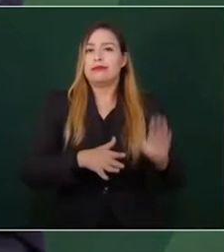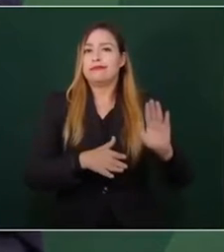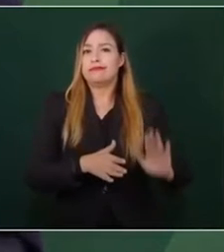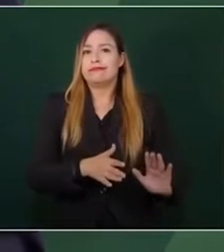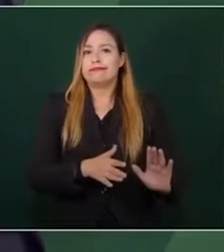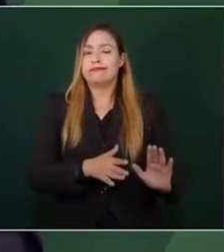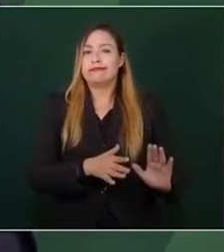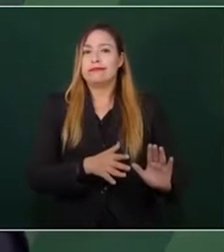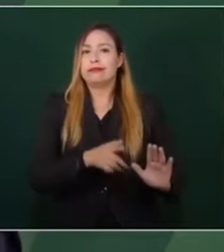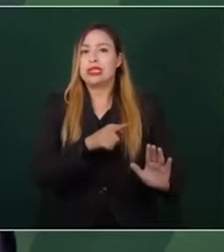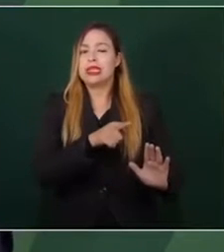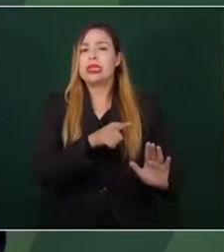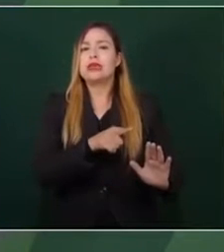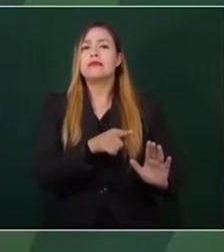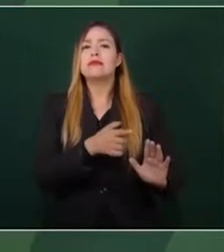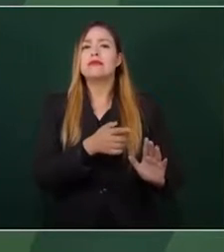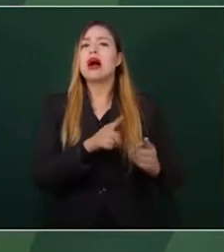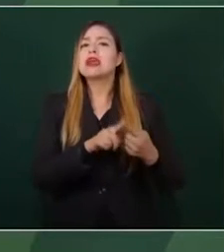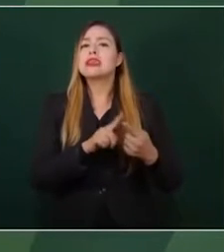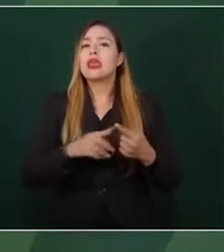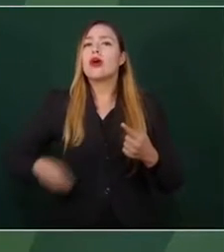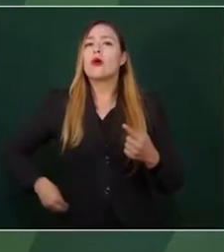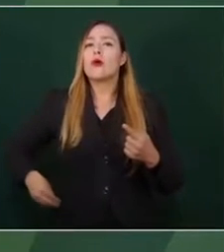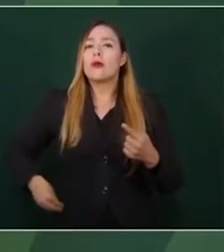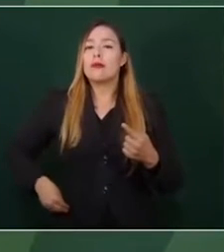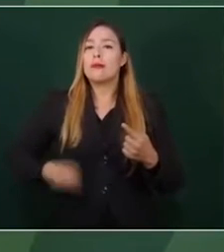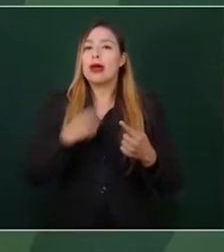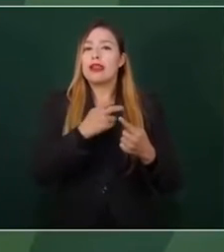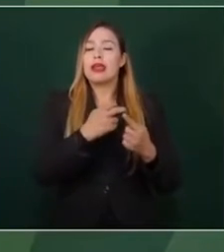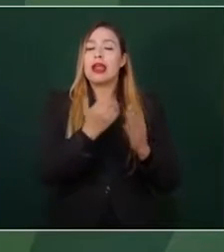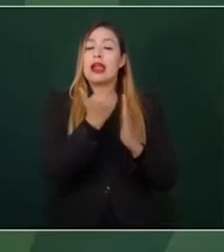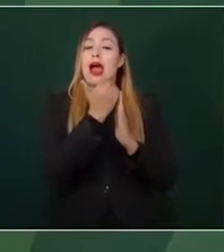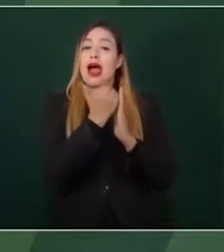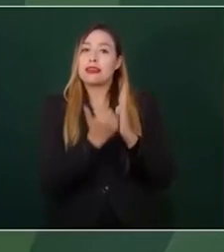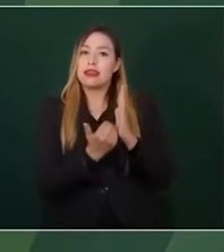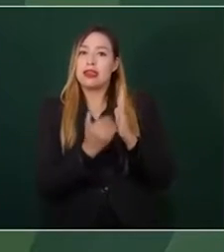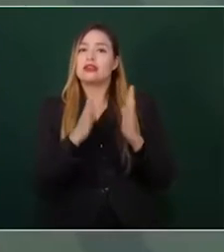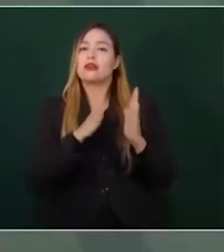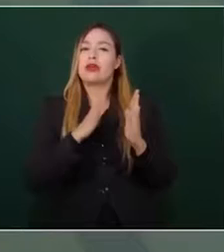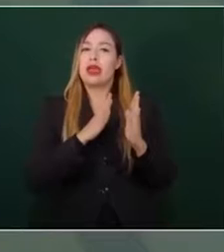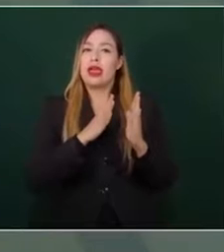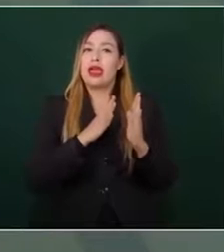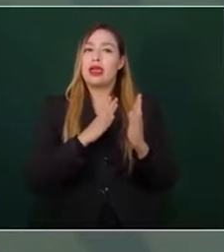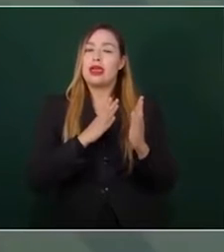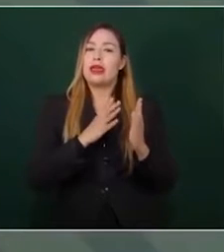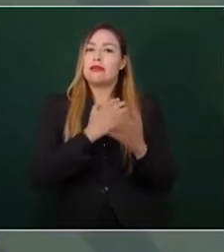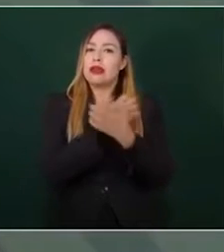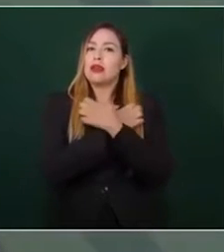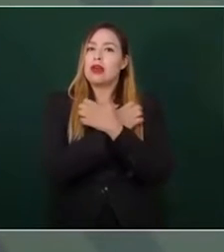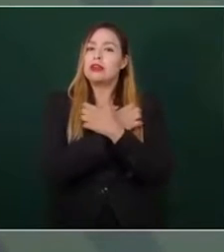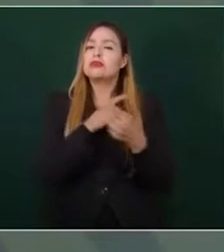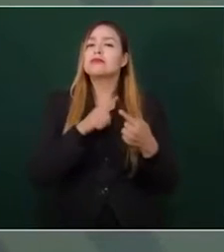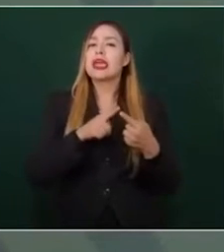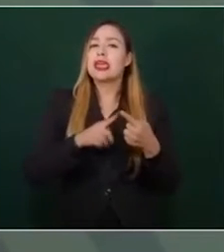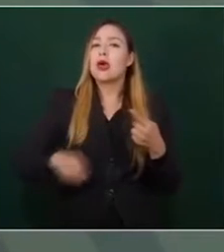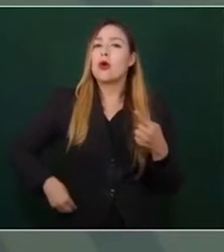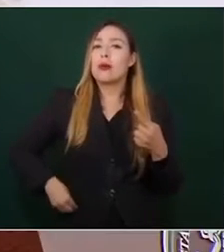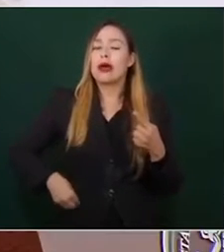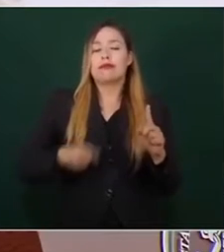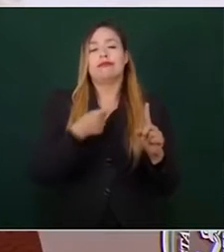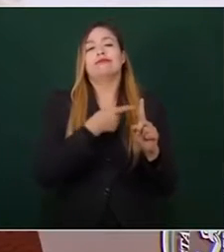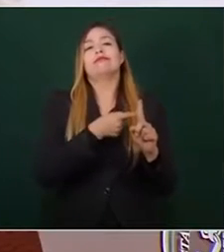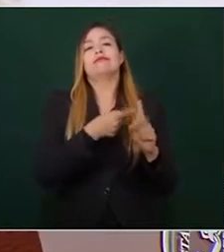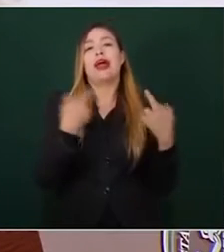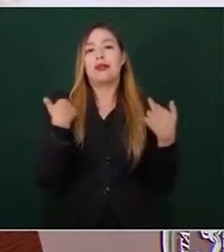Y echarle la culpa del atraso educativo a las maestras, a los maestros.